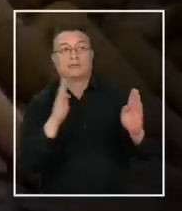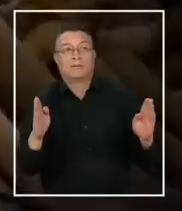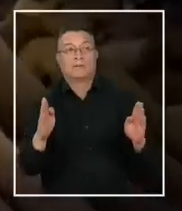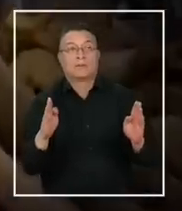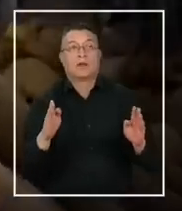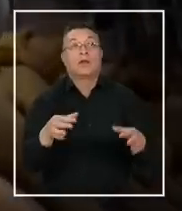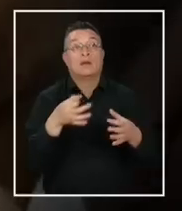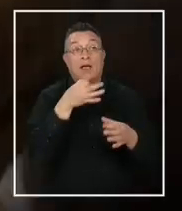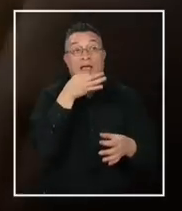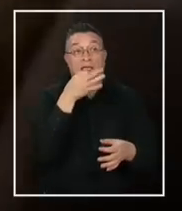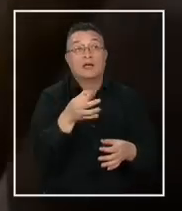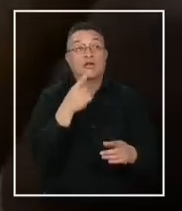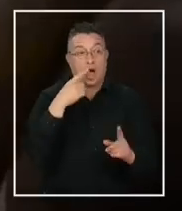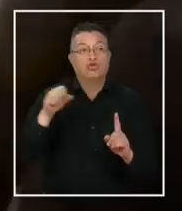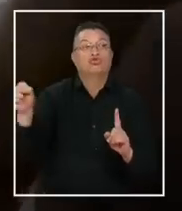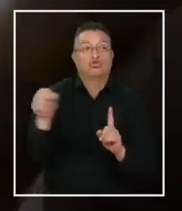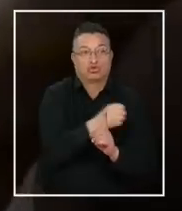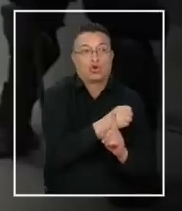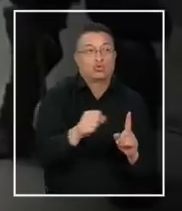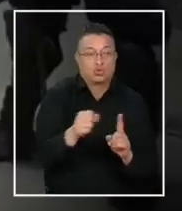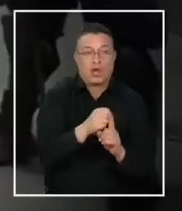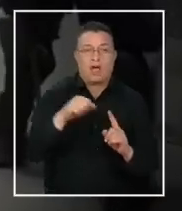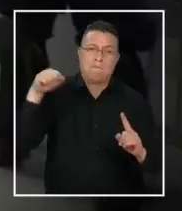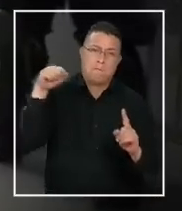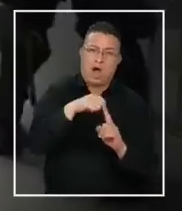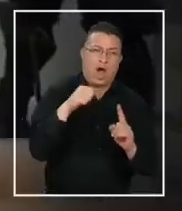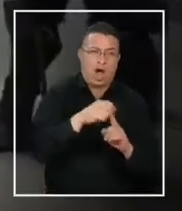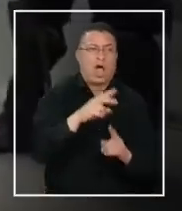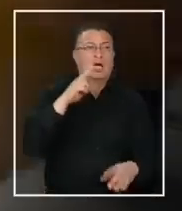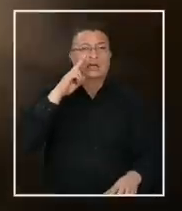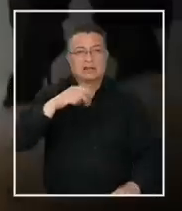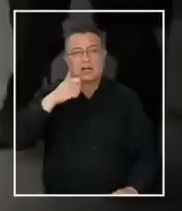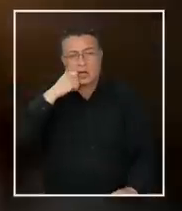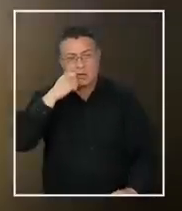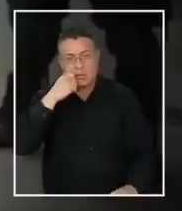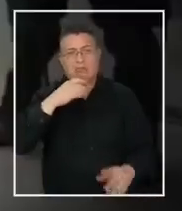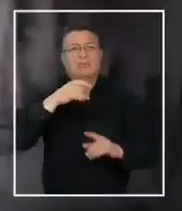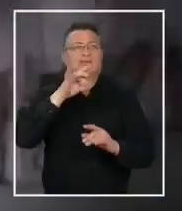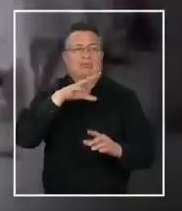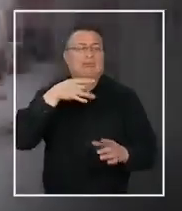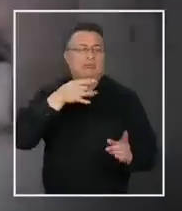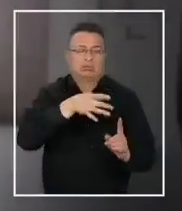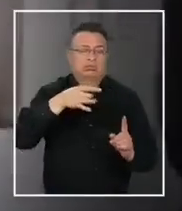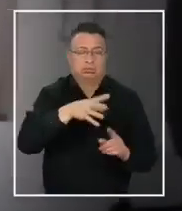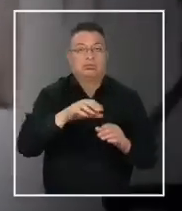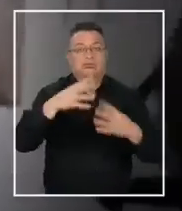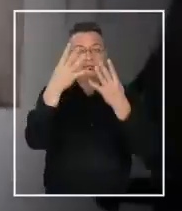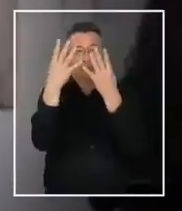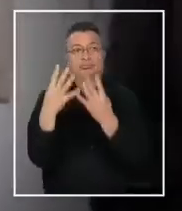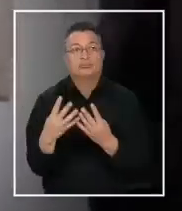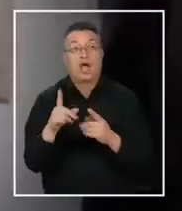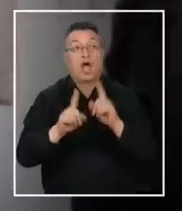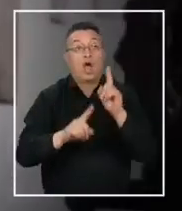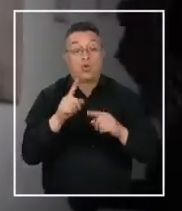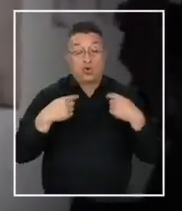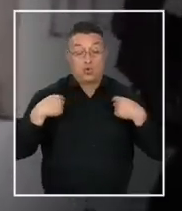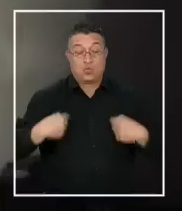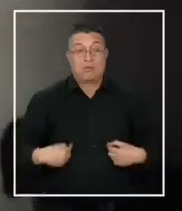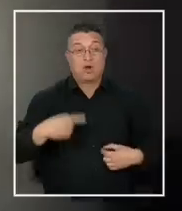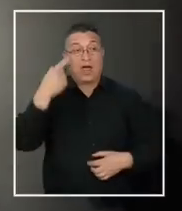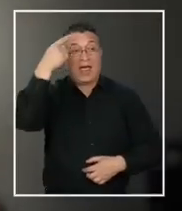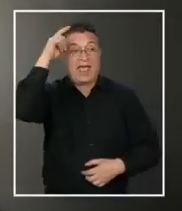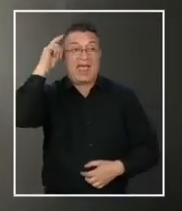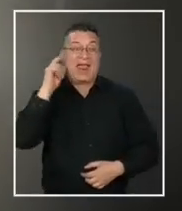documento afirma que se realizan torturas, tratos crueles, inhumanos y degradantes en los recintos de reclusión. Algunos cuerpos tenían heridas